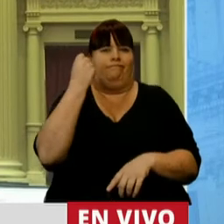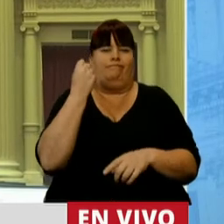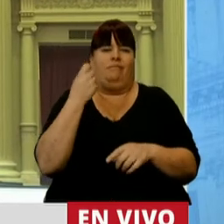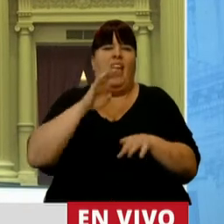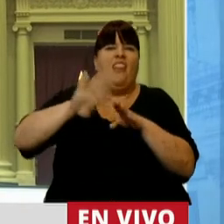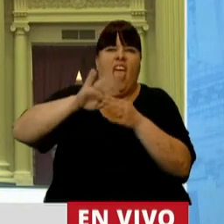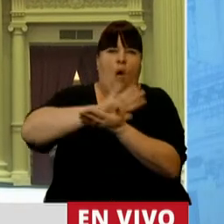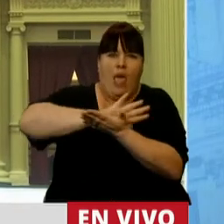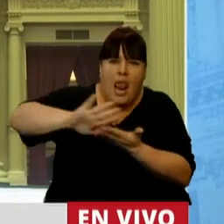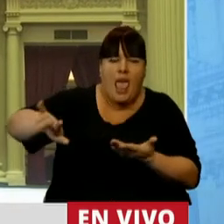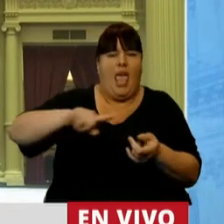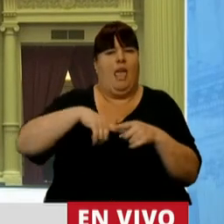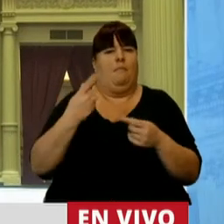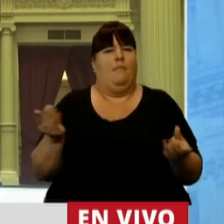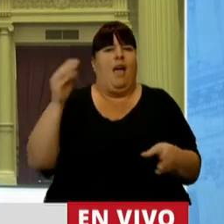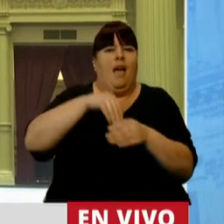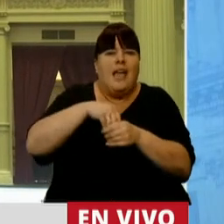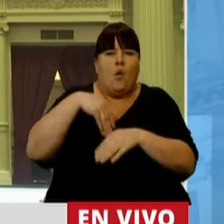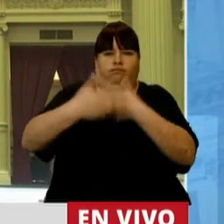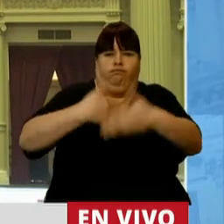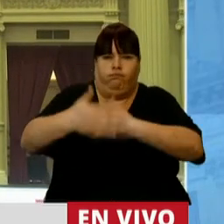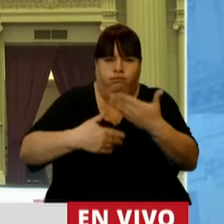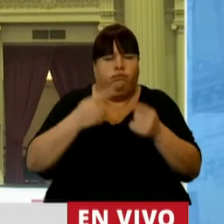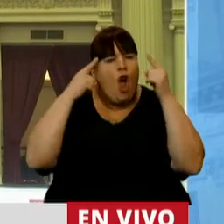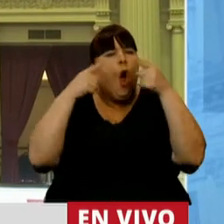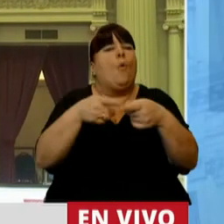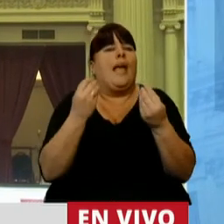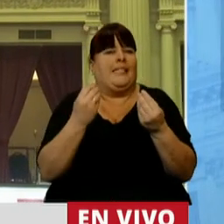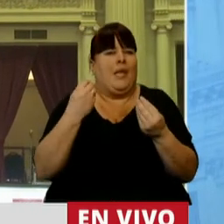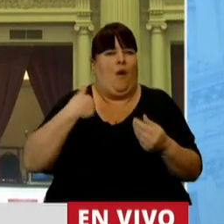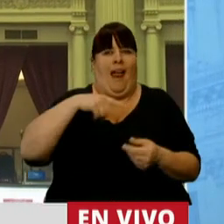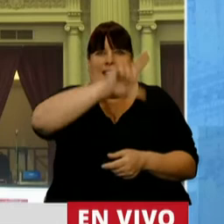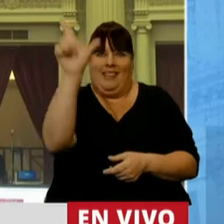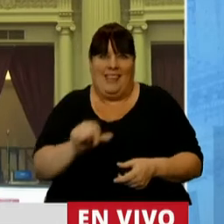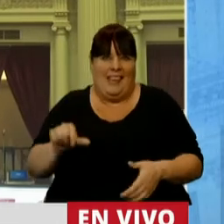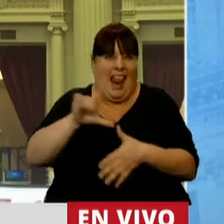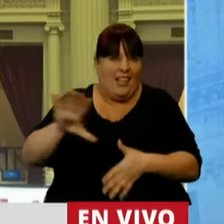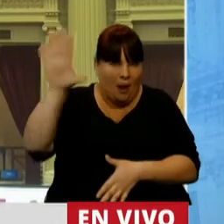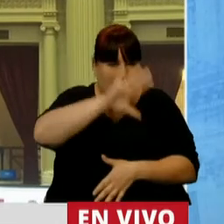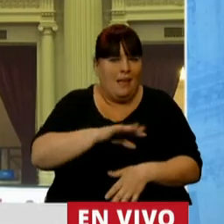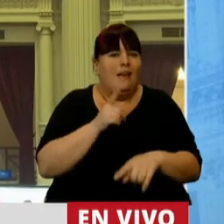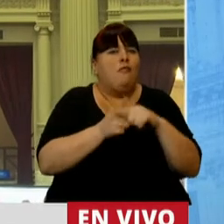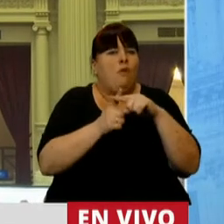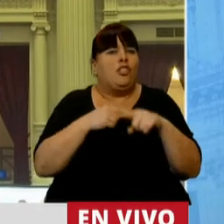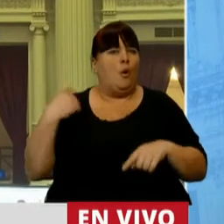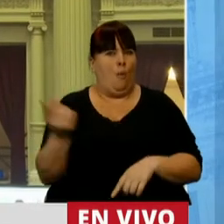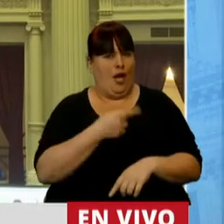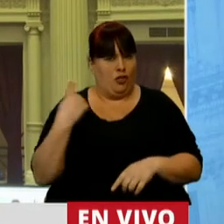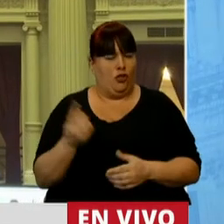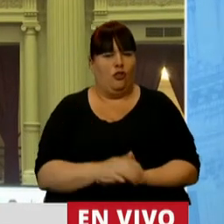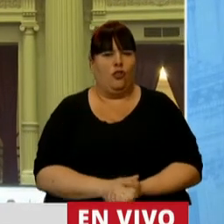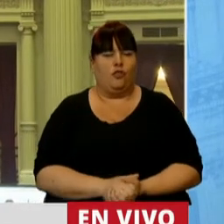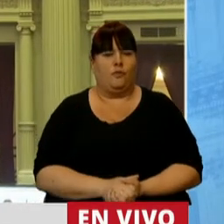desendeudamiento, de crecimiento inclusivo con una mirada puesta en la patria grande. Fue esperanza para muchos de nosotros.